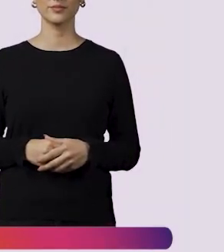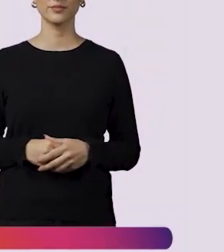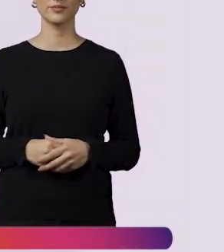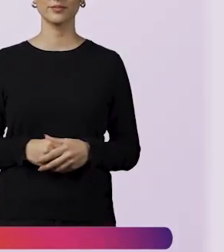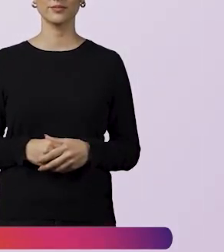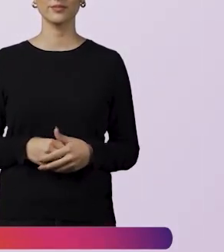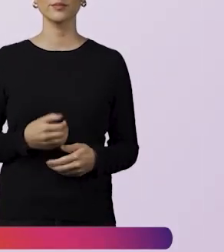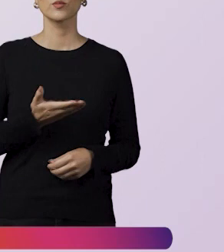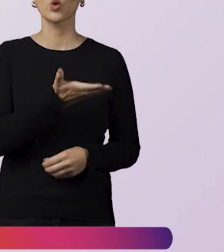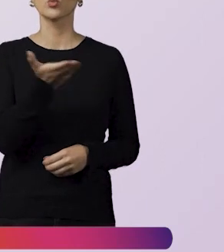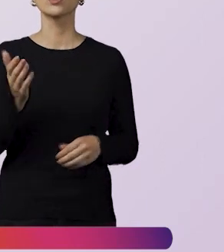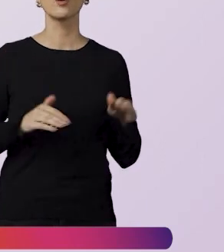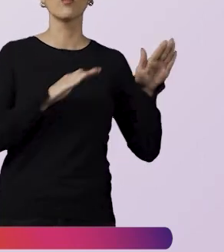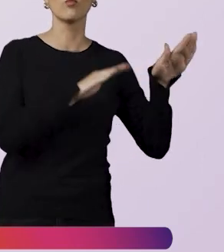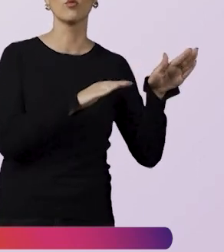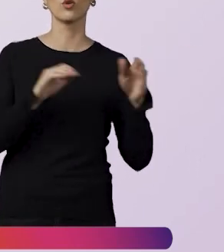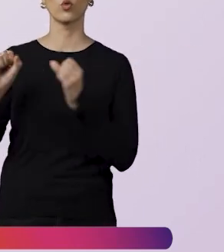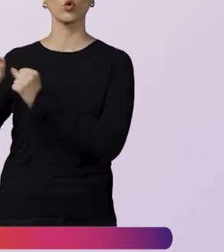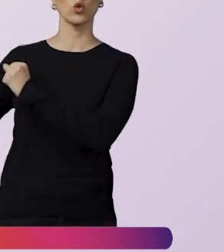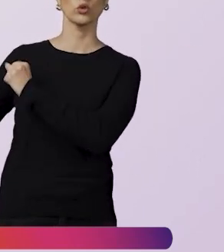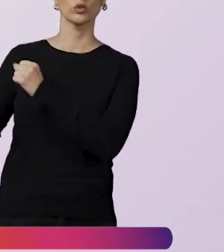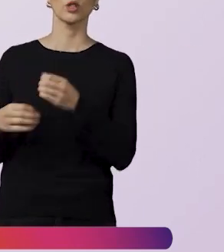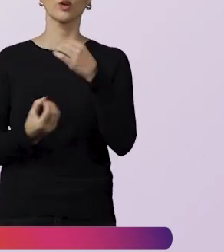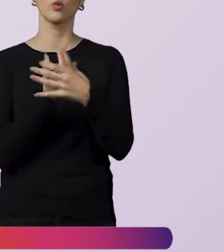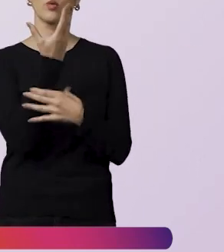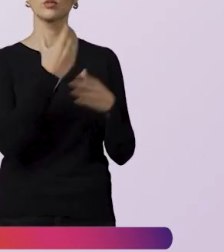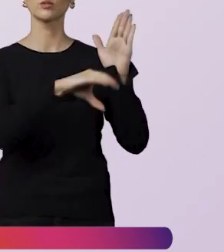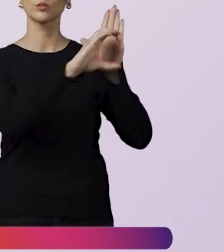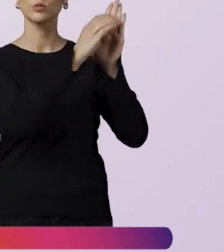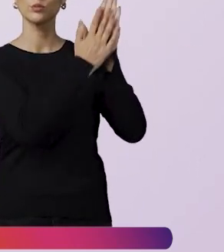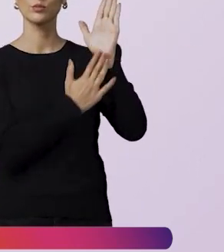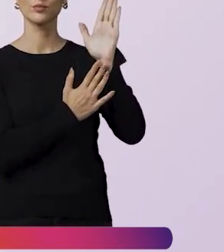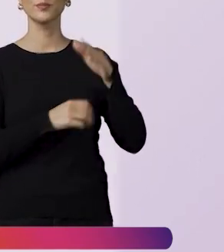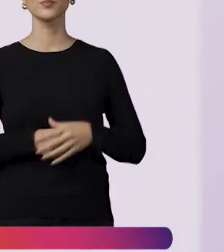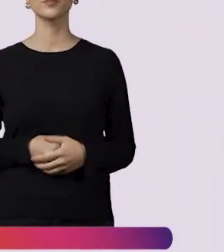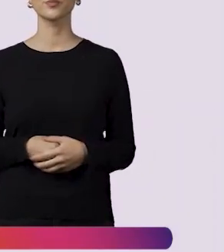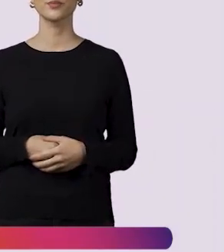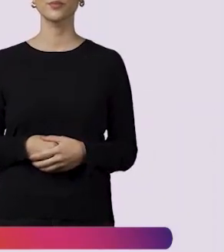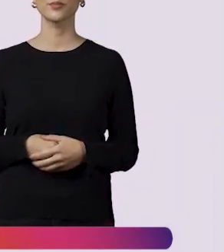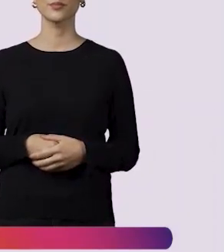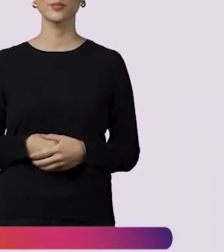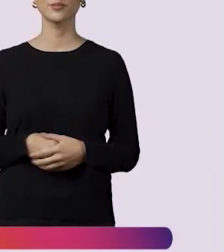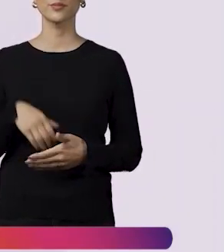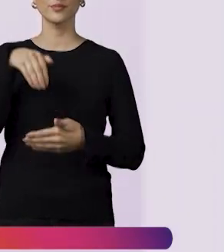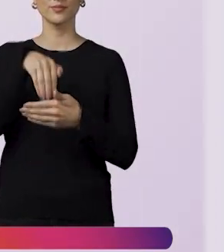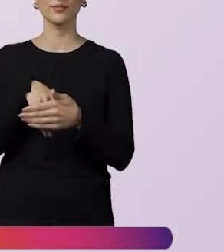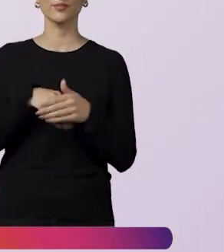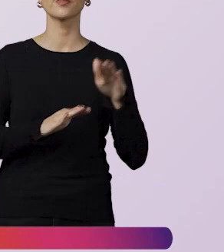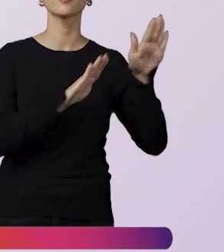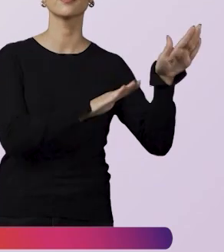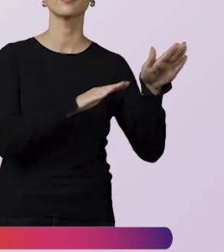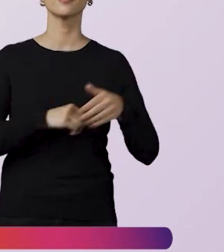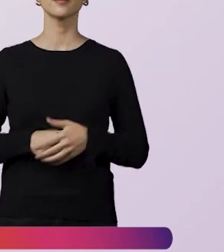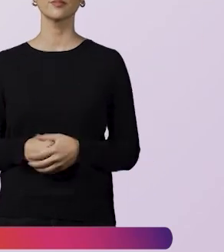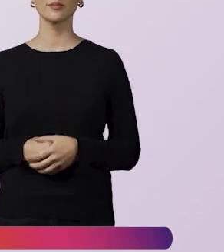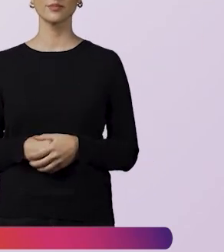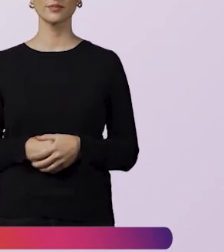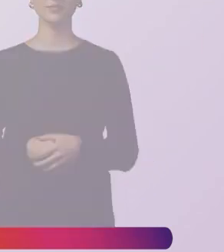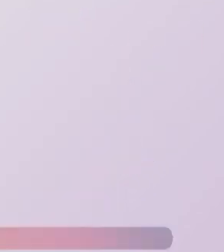¿Está usted a favor o en contra del texto de Nueva Constitución? Opción a favor.